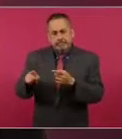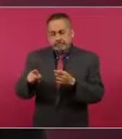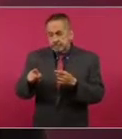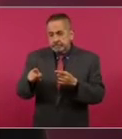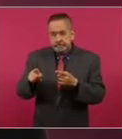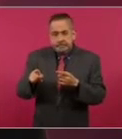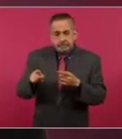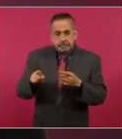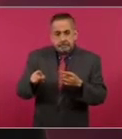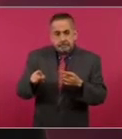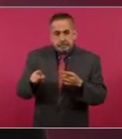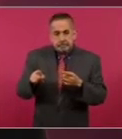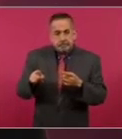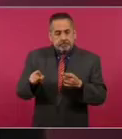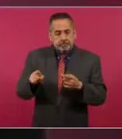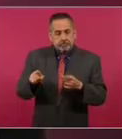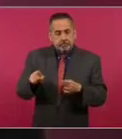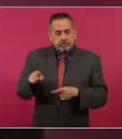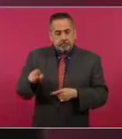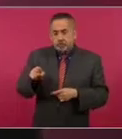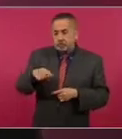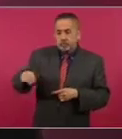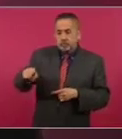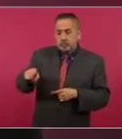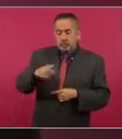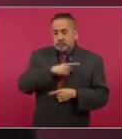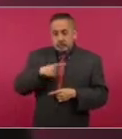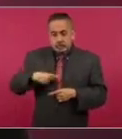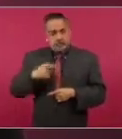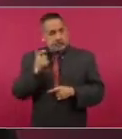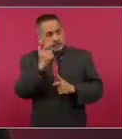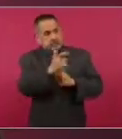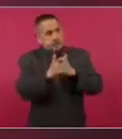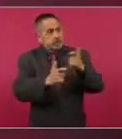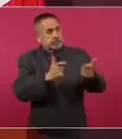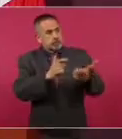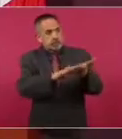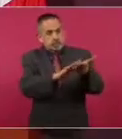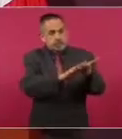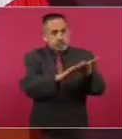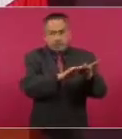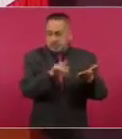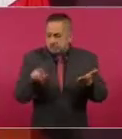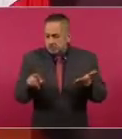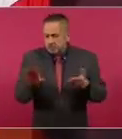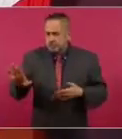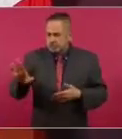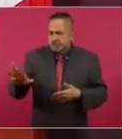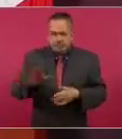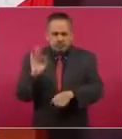de deudas anteriores se están